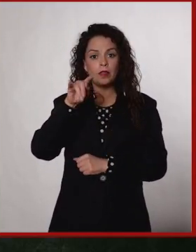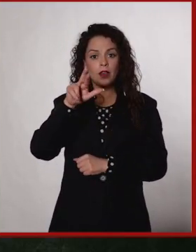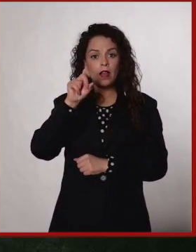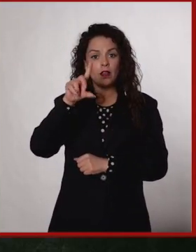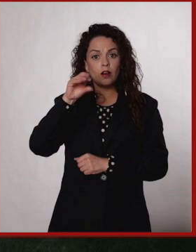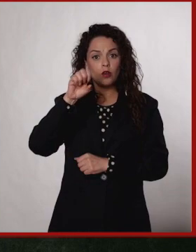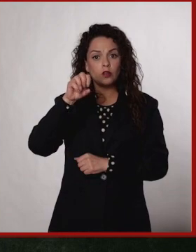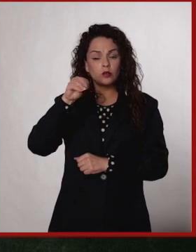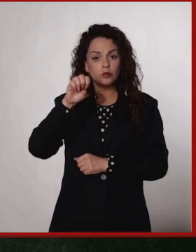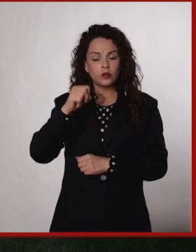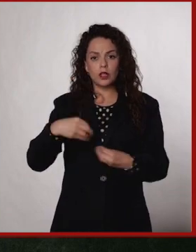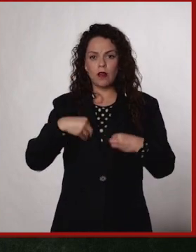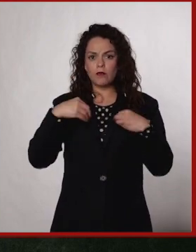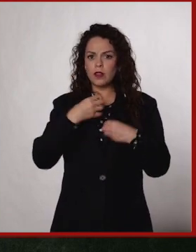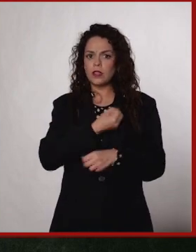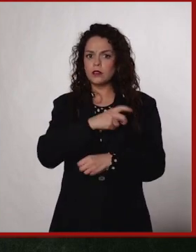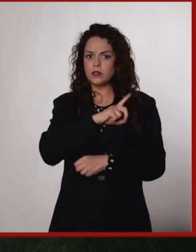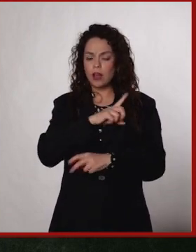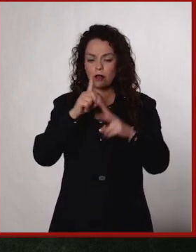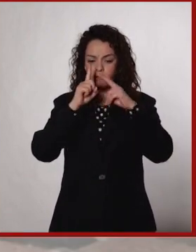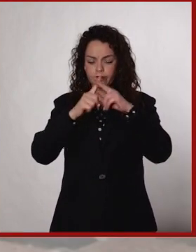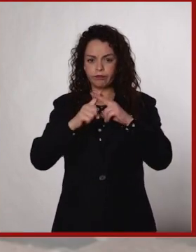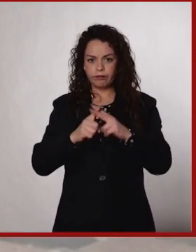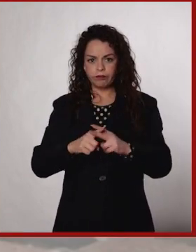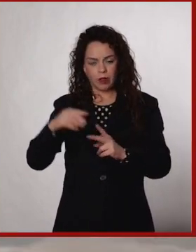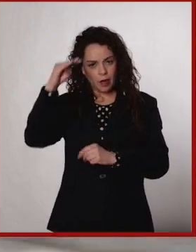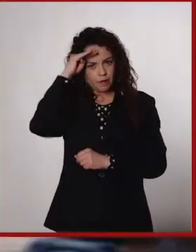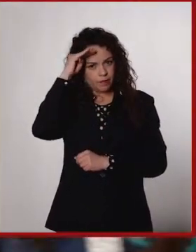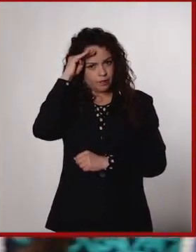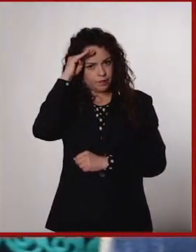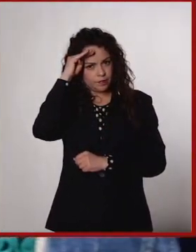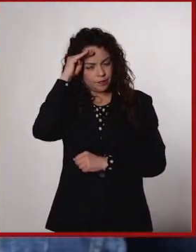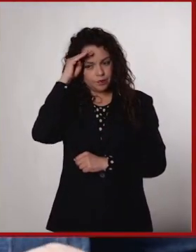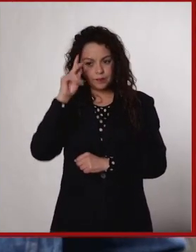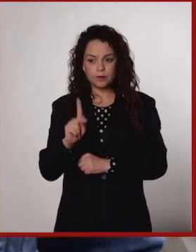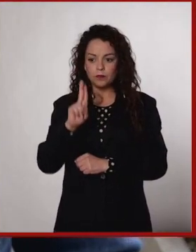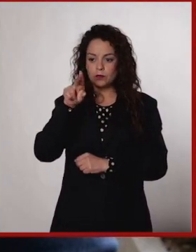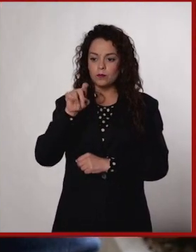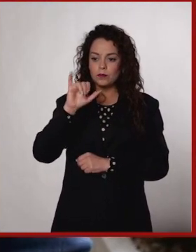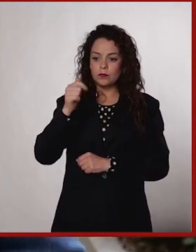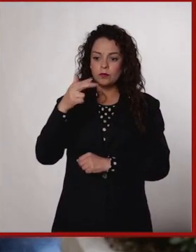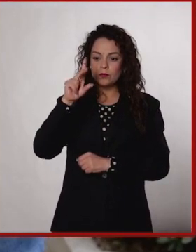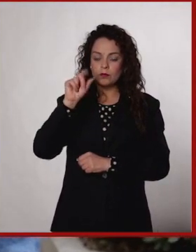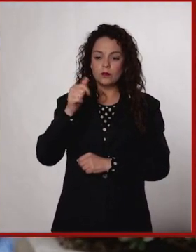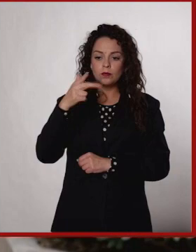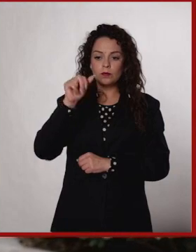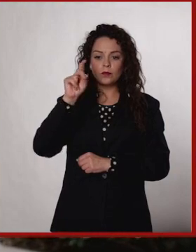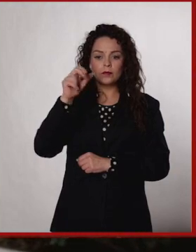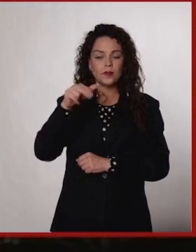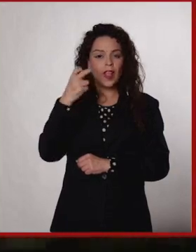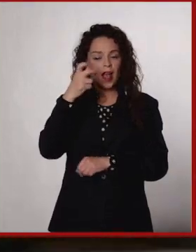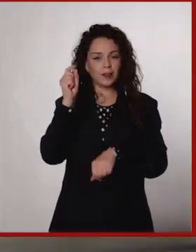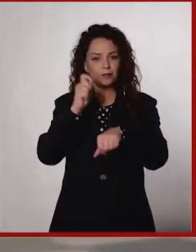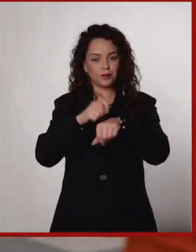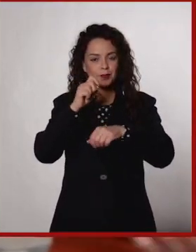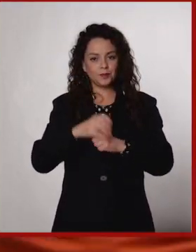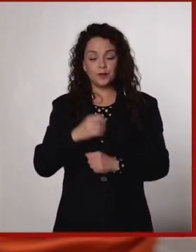geometría del cosmos. Vida saludable, pensamiento matemático. Puntiaguda, guadaña, con eso los pico.